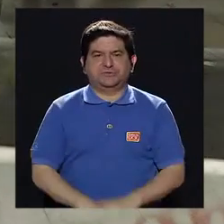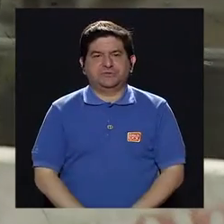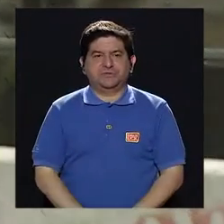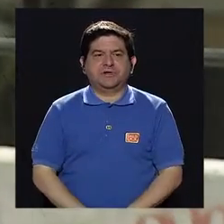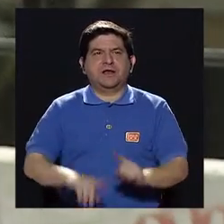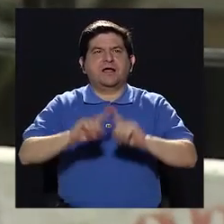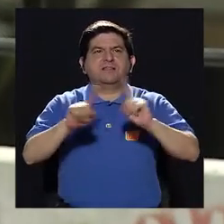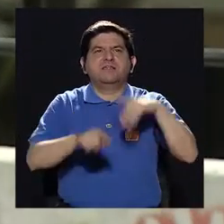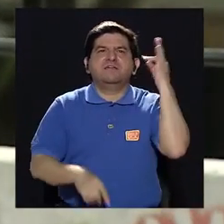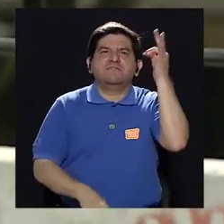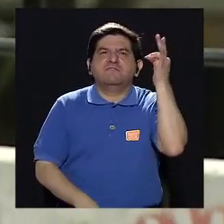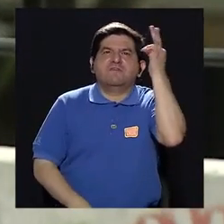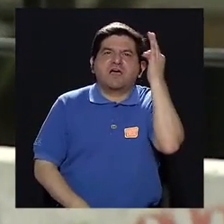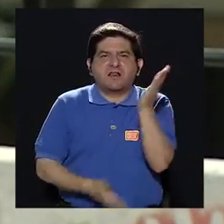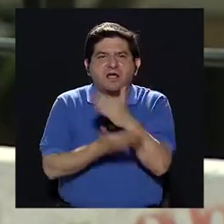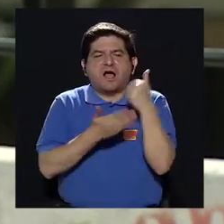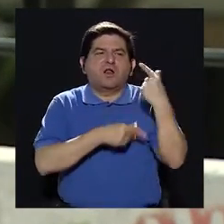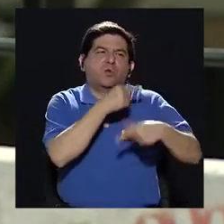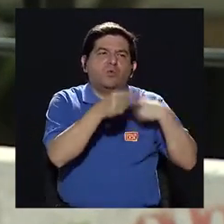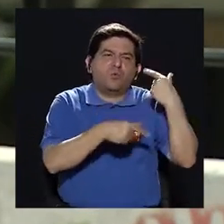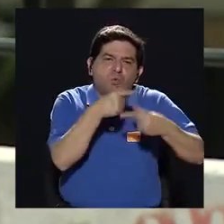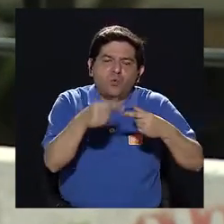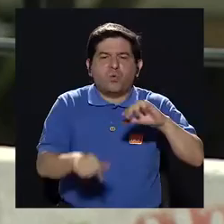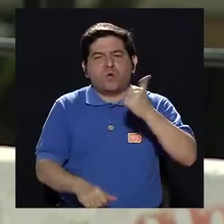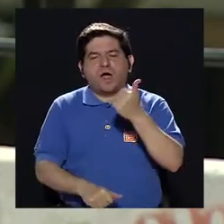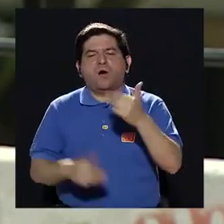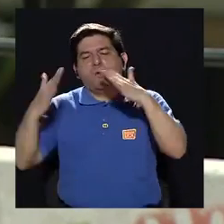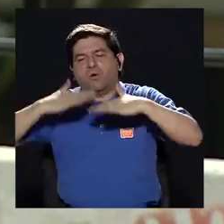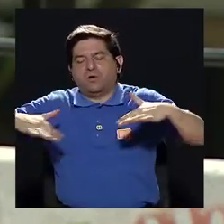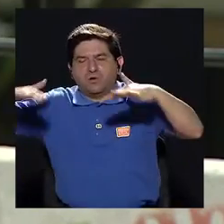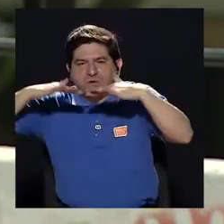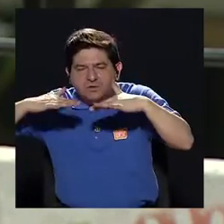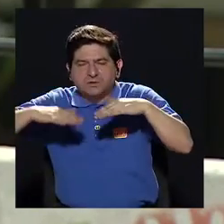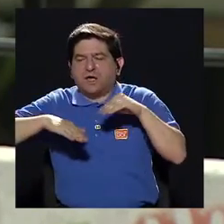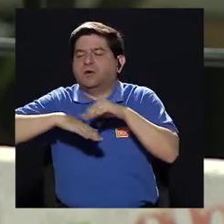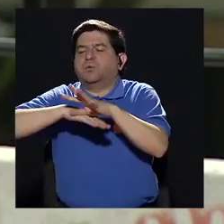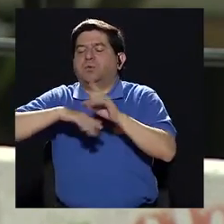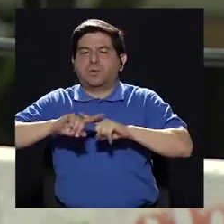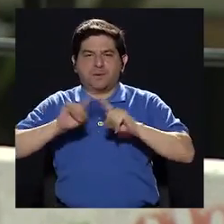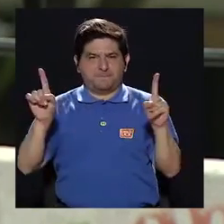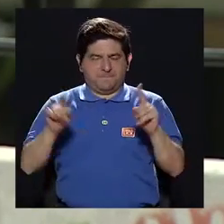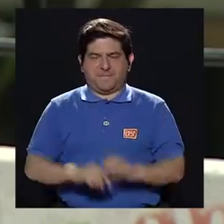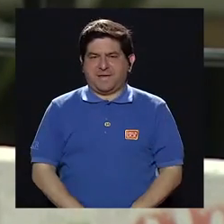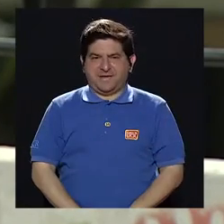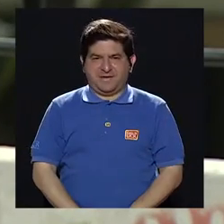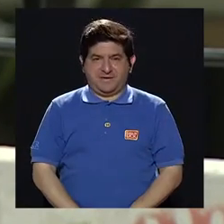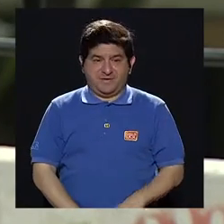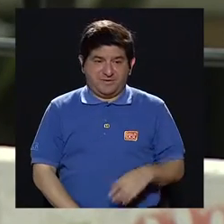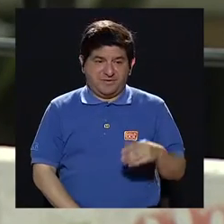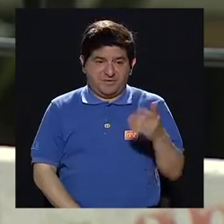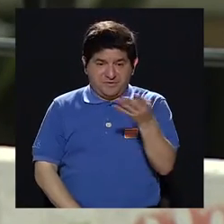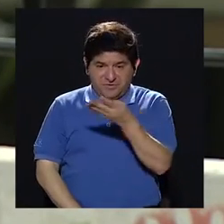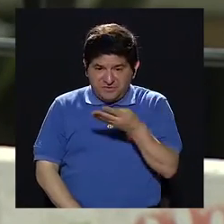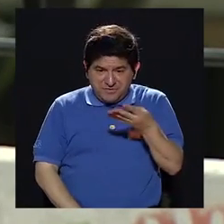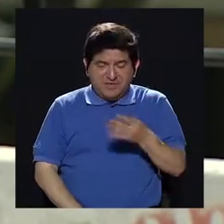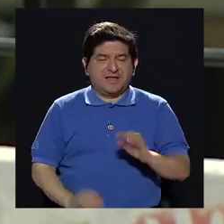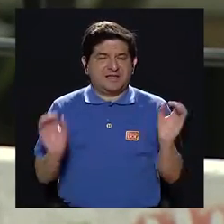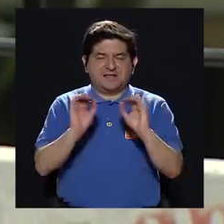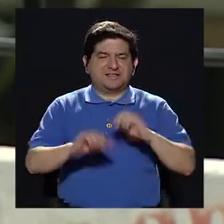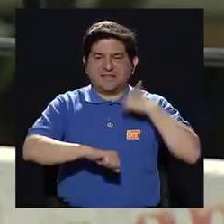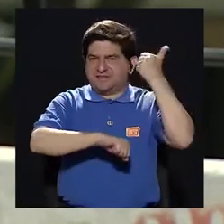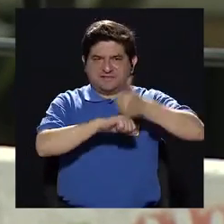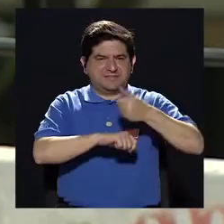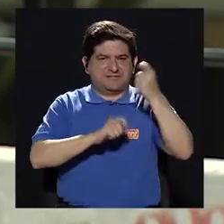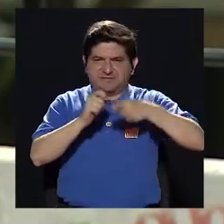persona. Hay varias teorías, algunas son genéticas, otras son ambientales, pero ninguna se ha comprobado